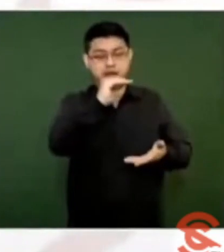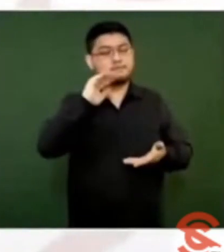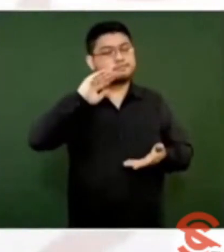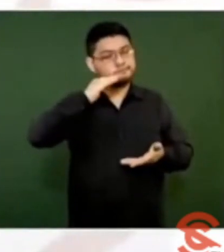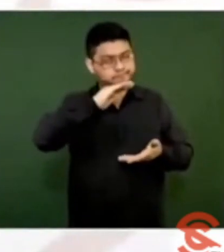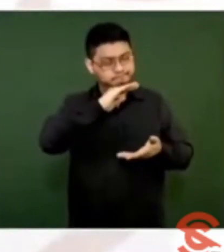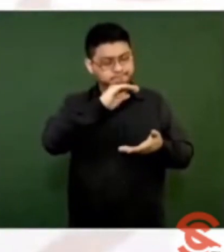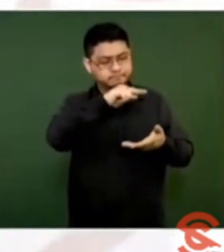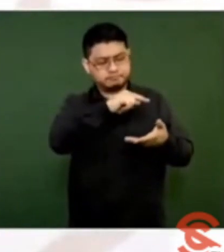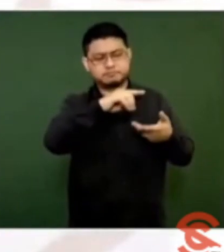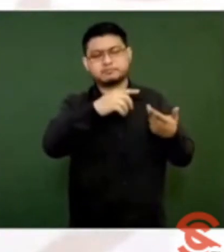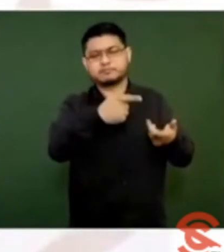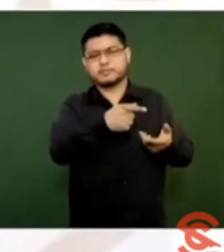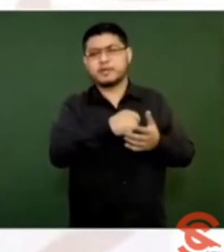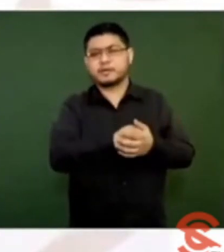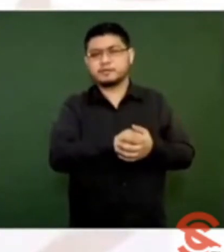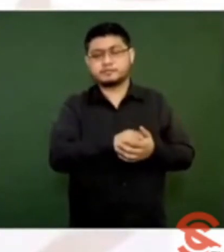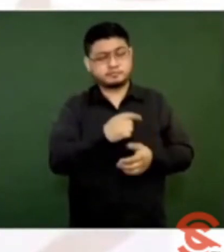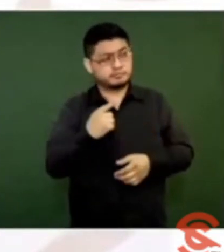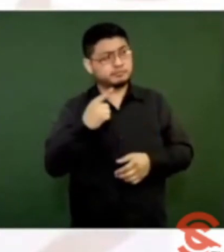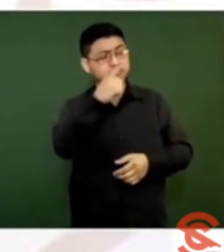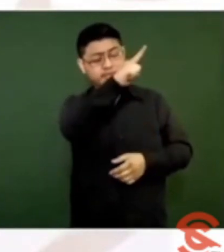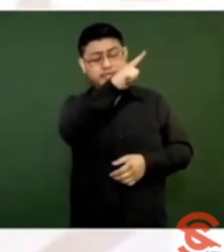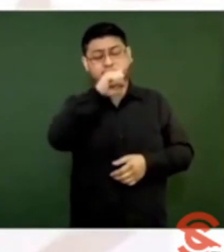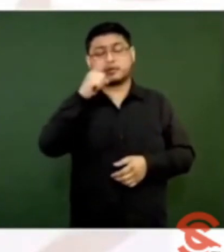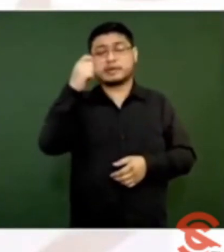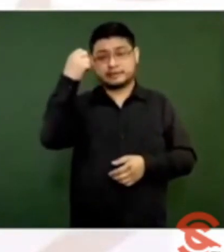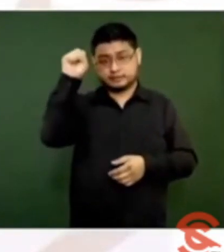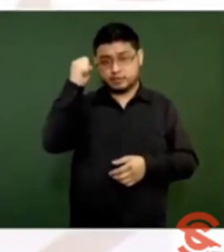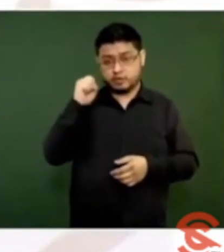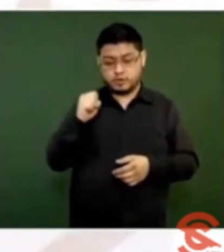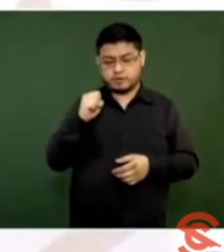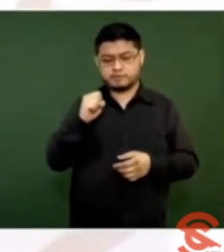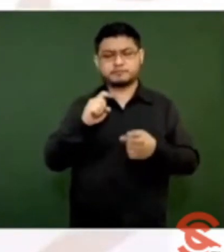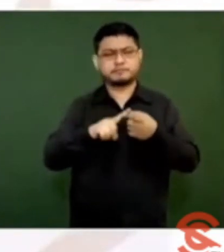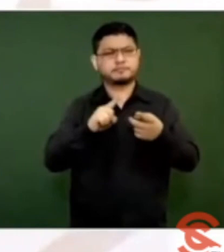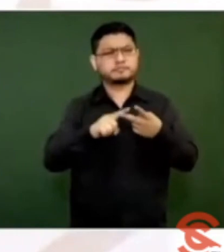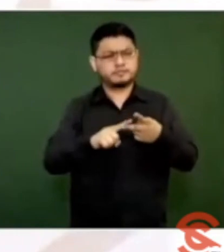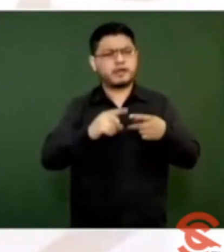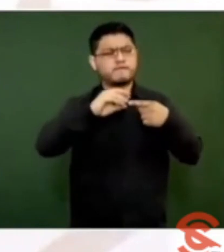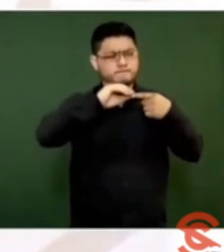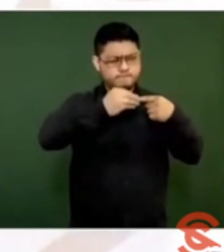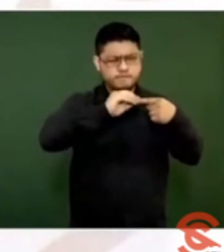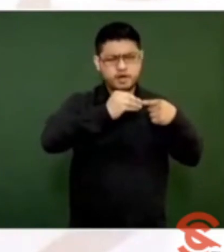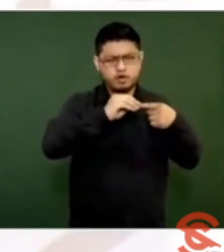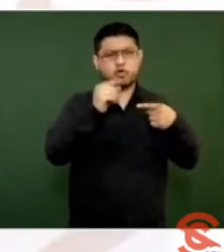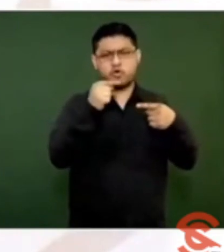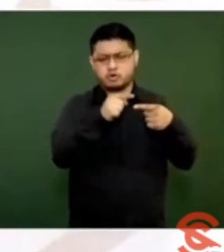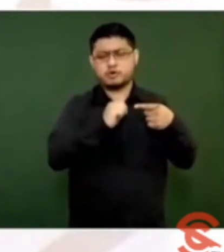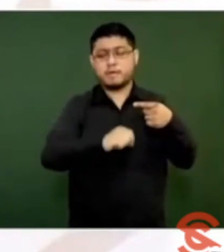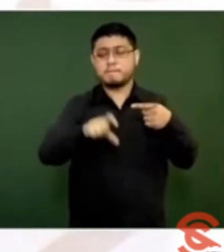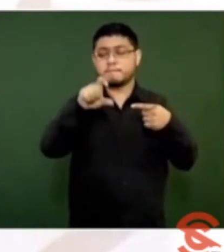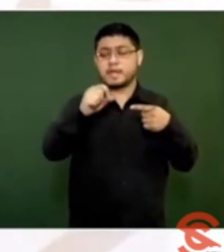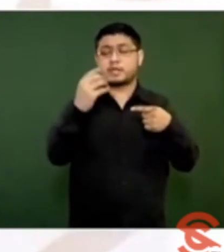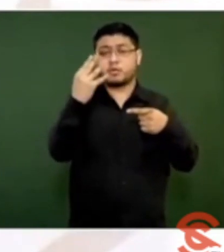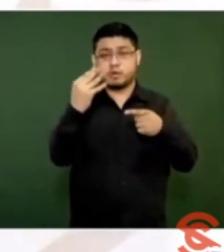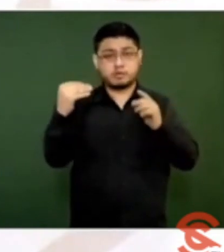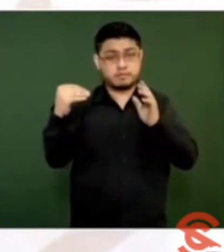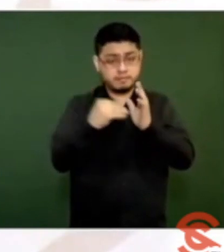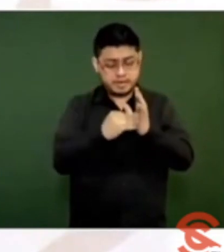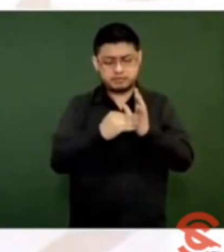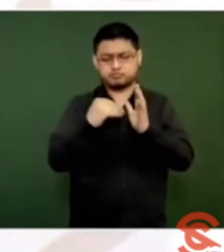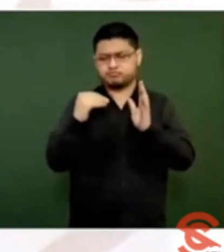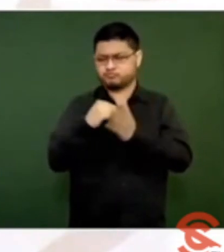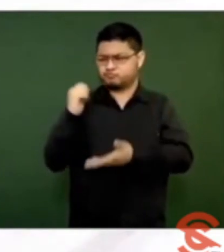en el estado de Sinaloa, diez mil toneladas de frijol, veinticuatro mil toneladas de trigo